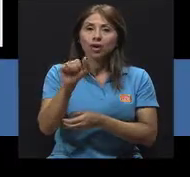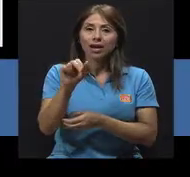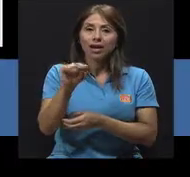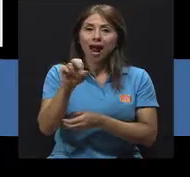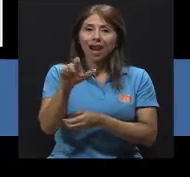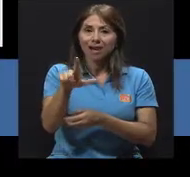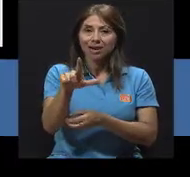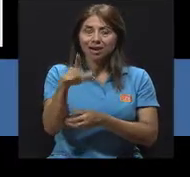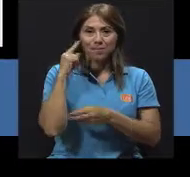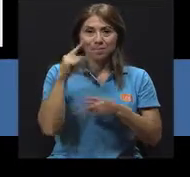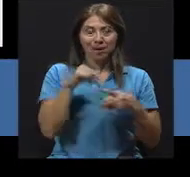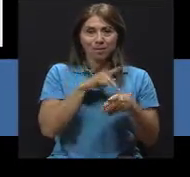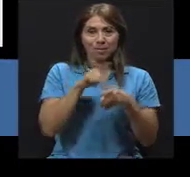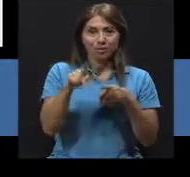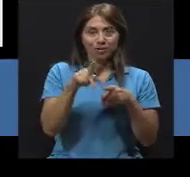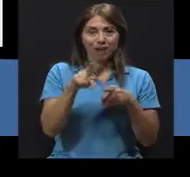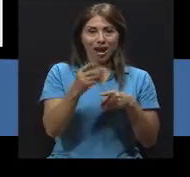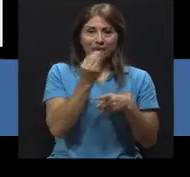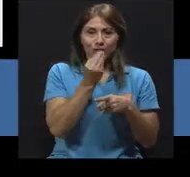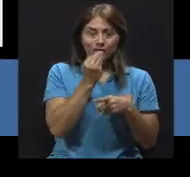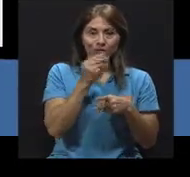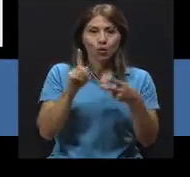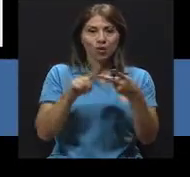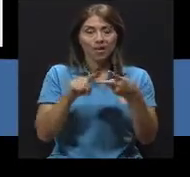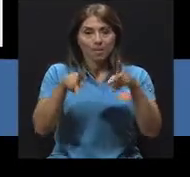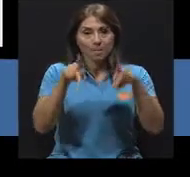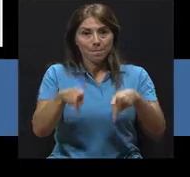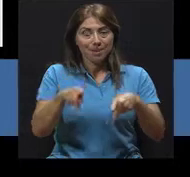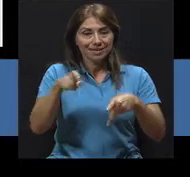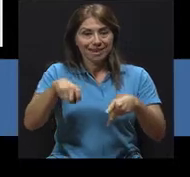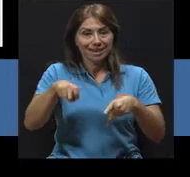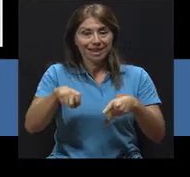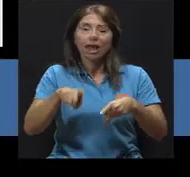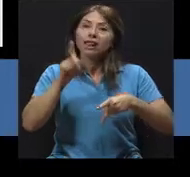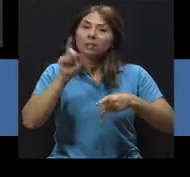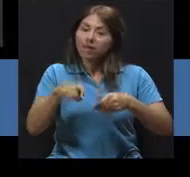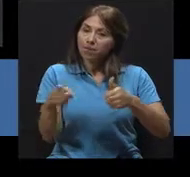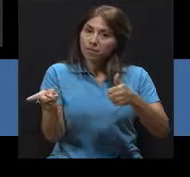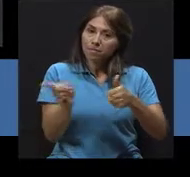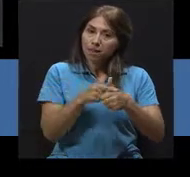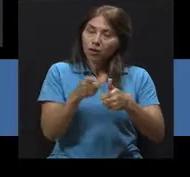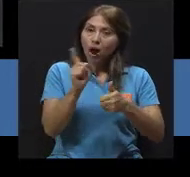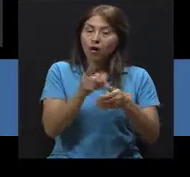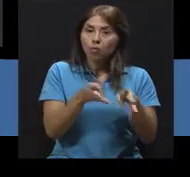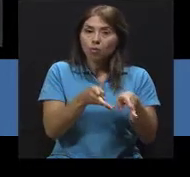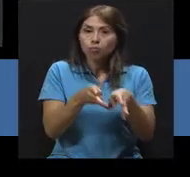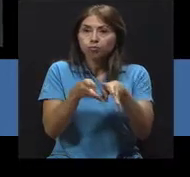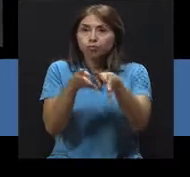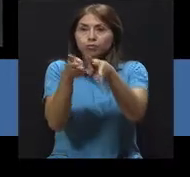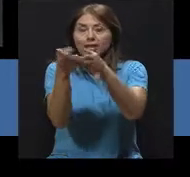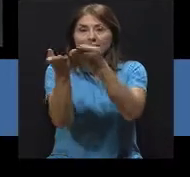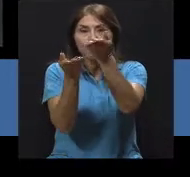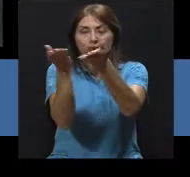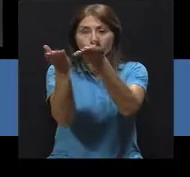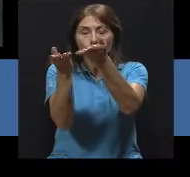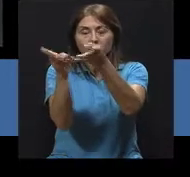al profesional como al paciente, tiene un componente que se tiene que instalar en un servidor central y las aplicaciones móviles que se van a